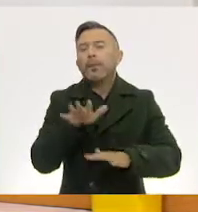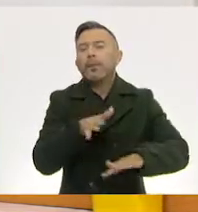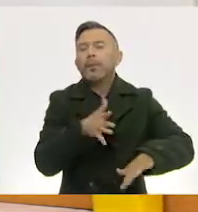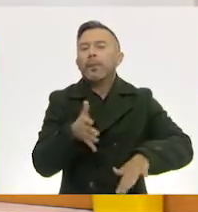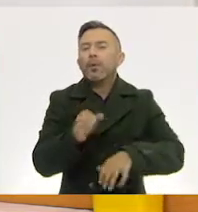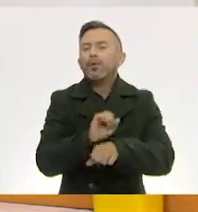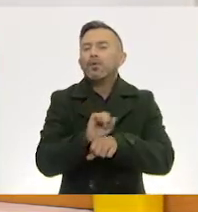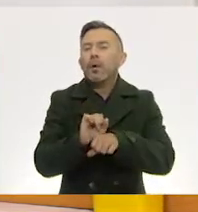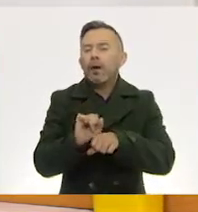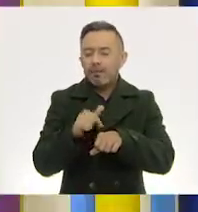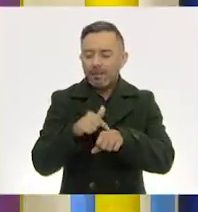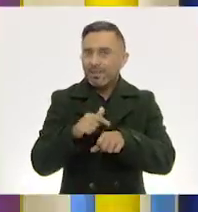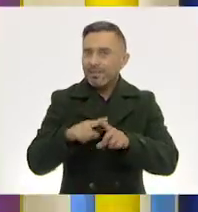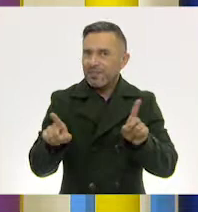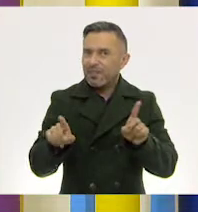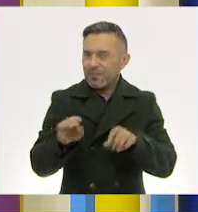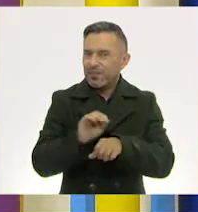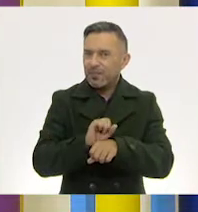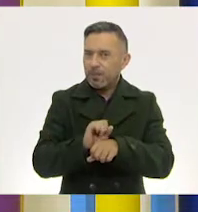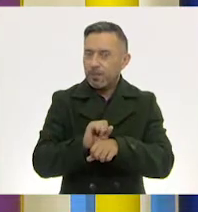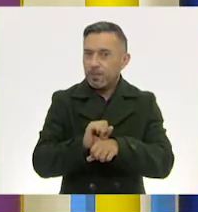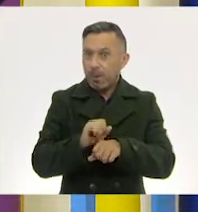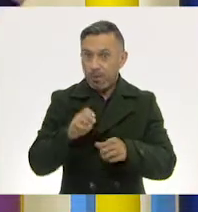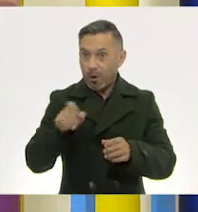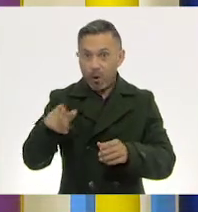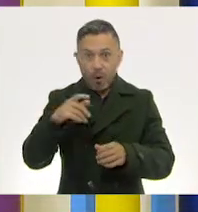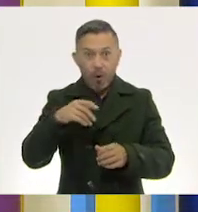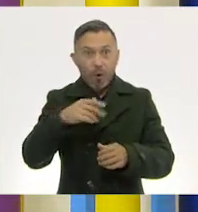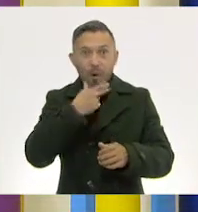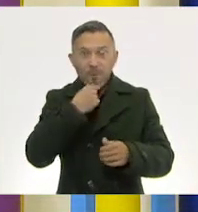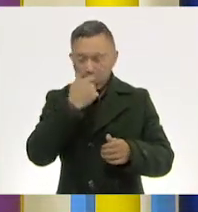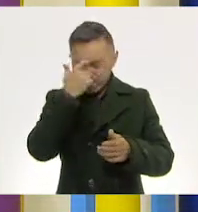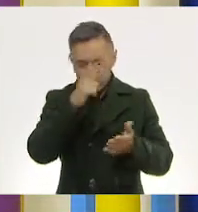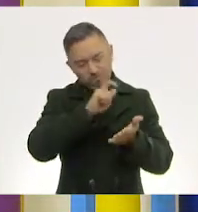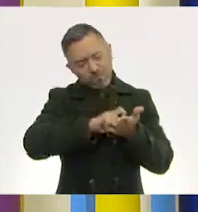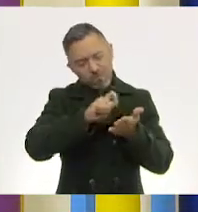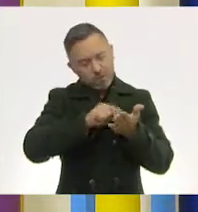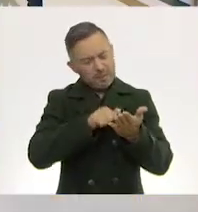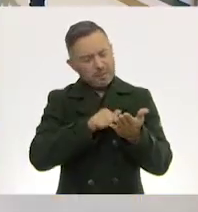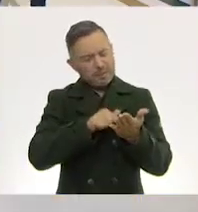¿no? Como el escritor. Y que no le gustó lo que escribía, la agarró. Y la arrugó.